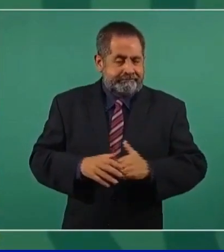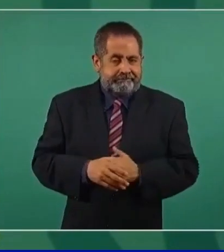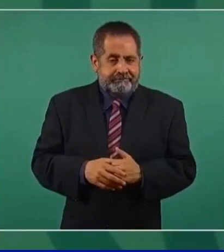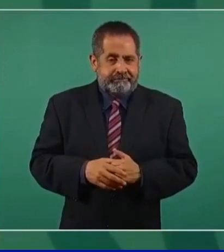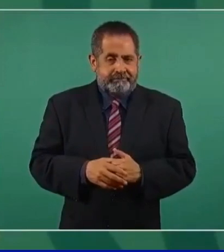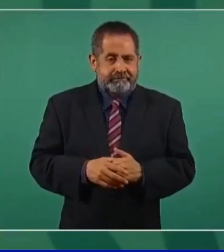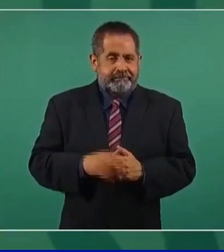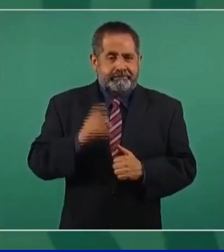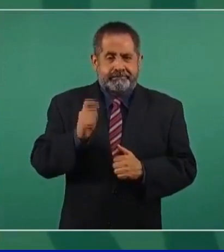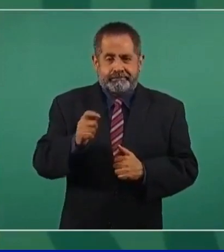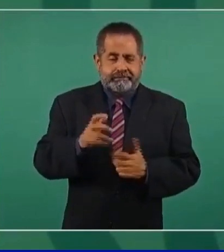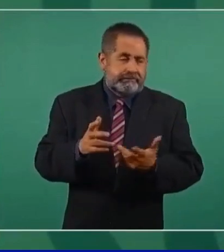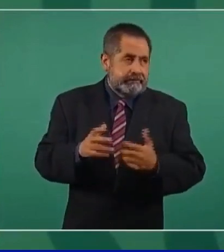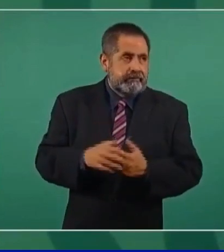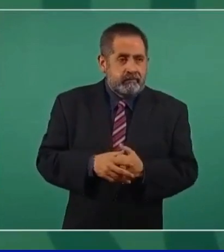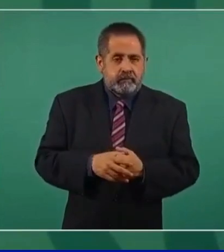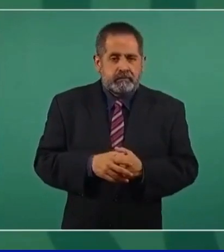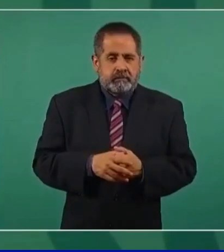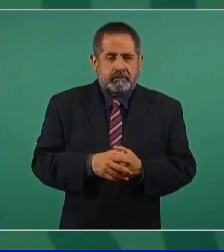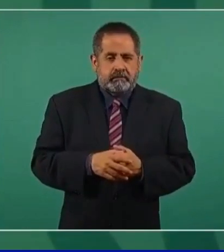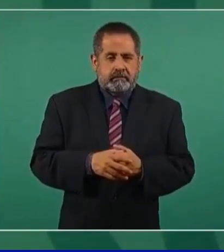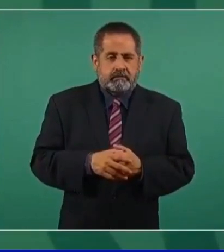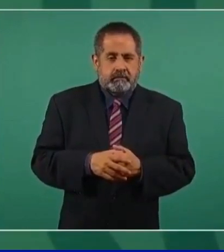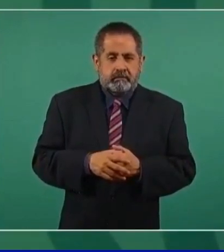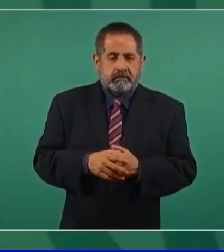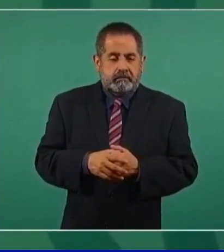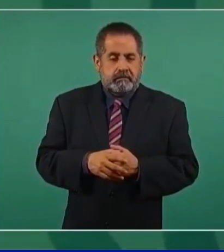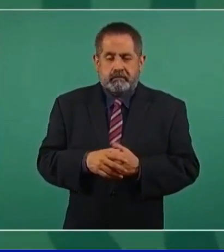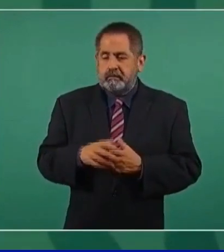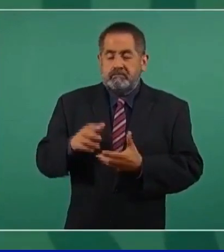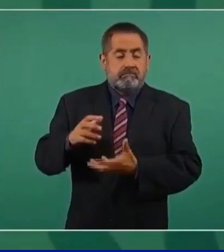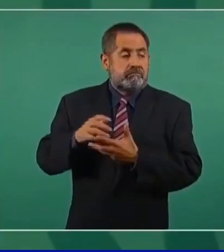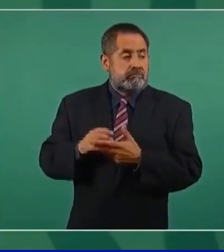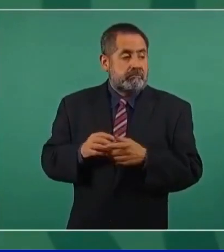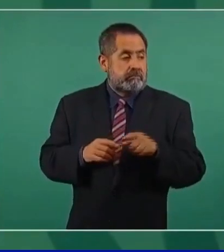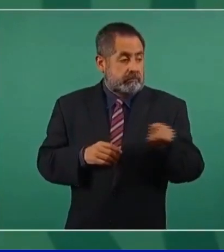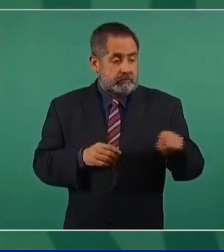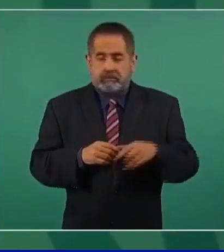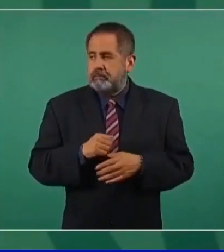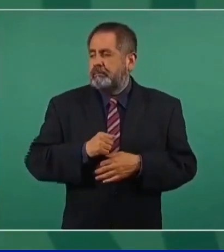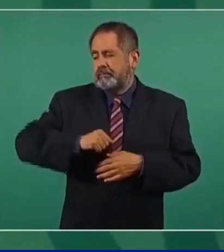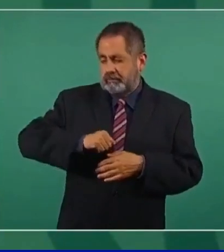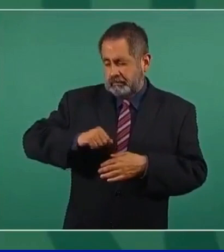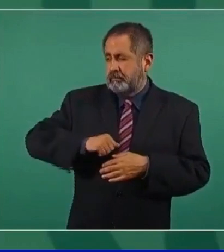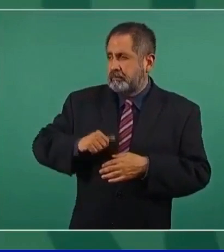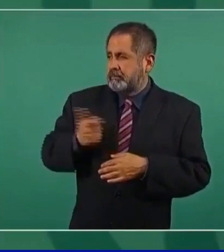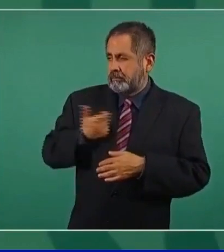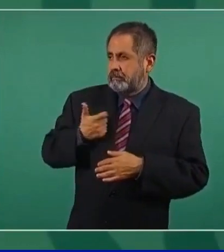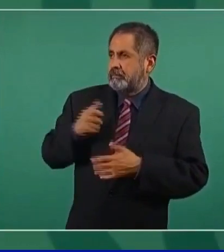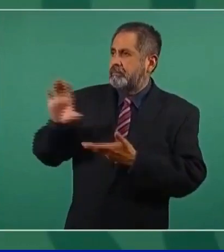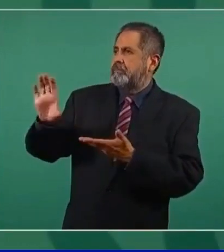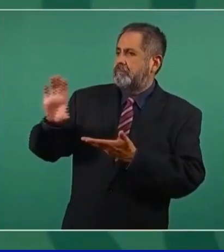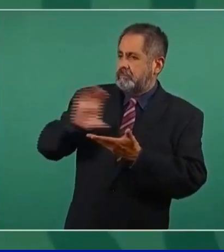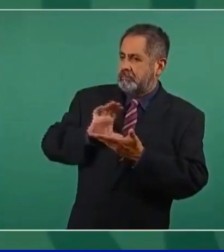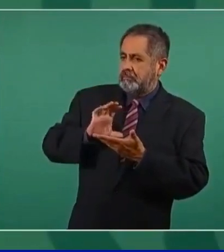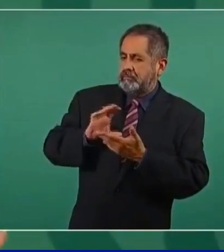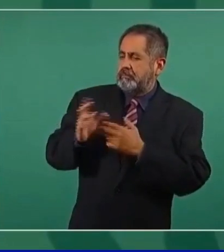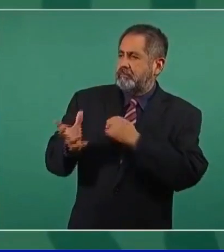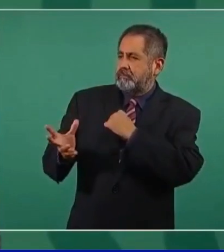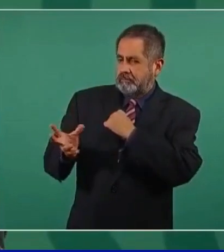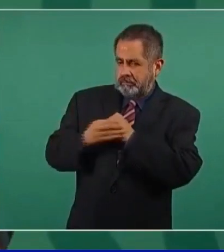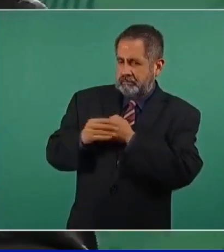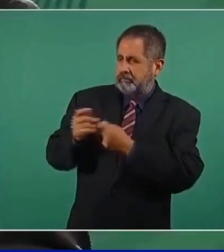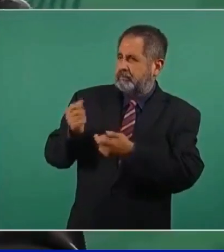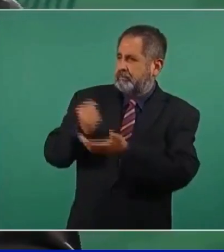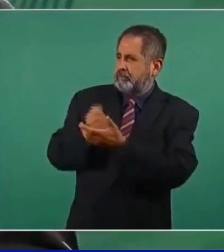si alguien utilizaba sus influencias, obtenía, por ejemplo, un permiso para